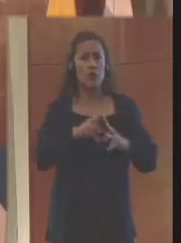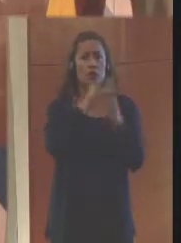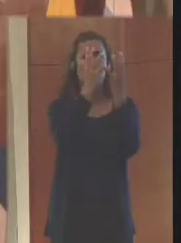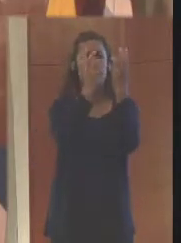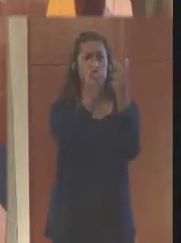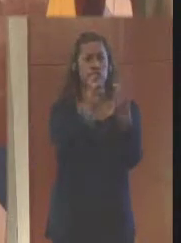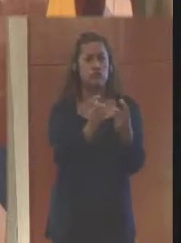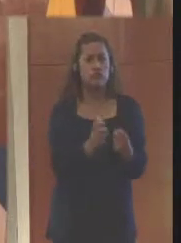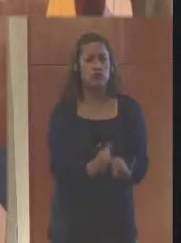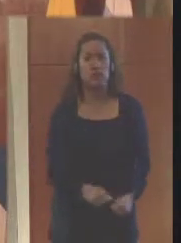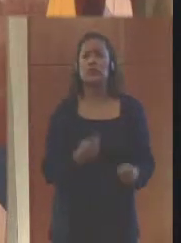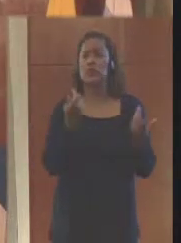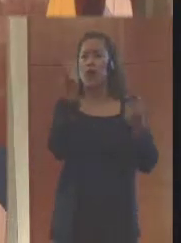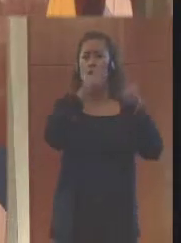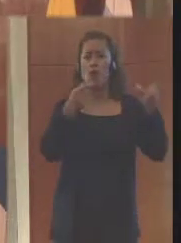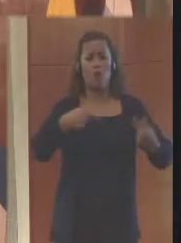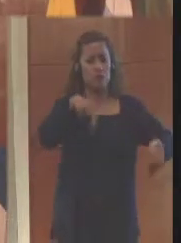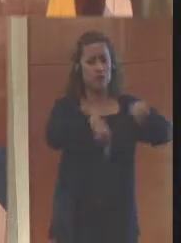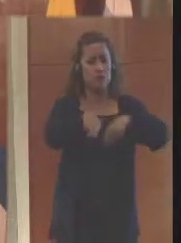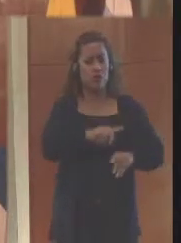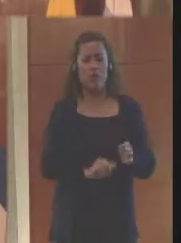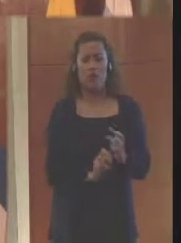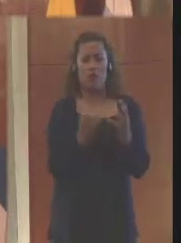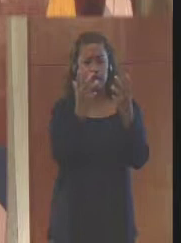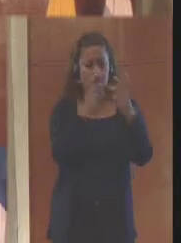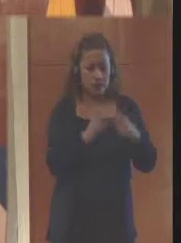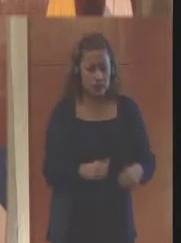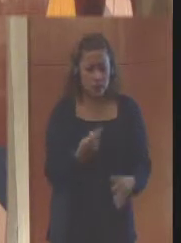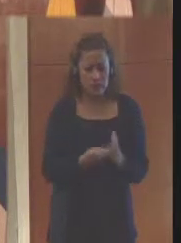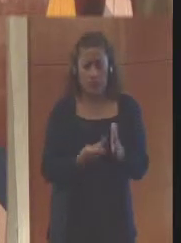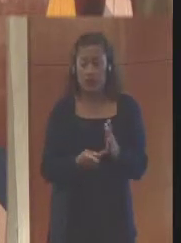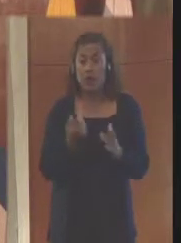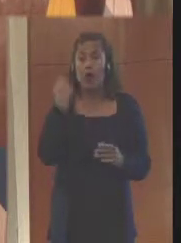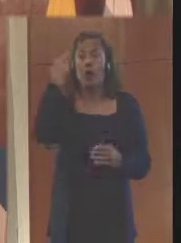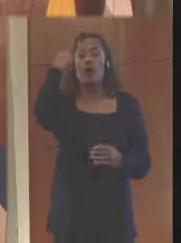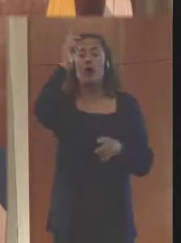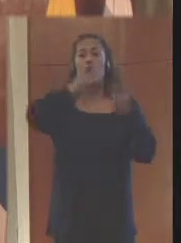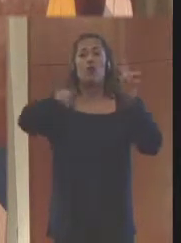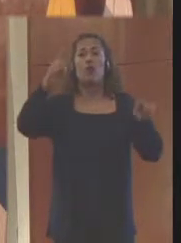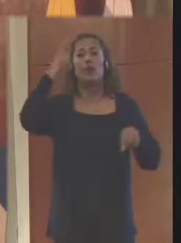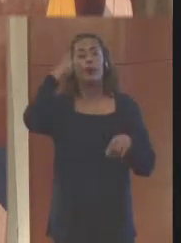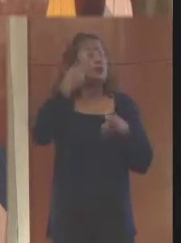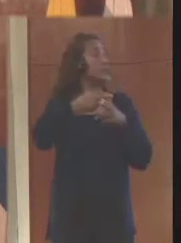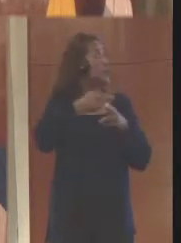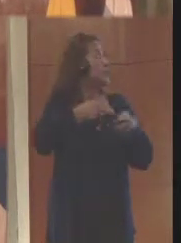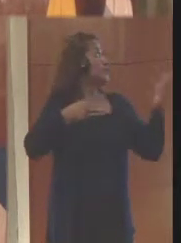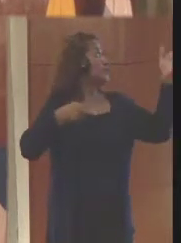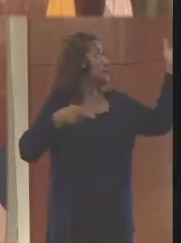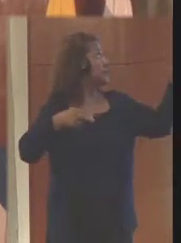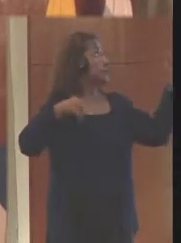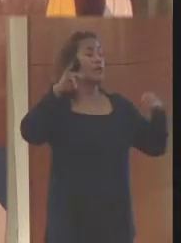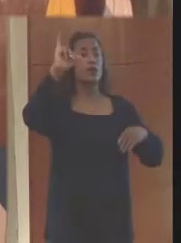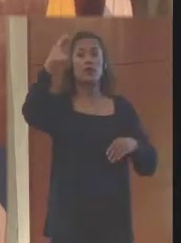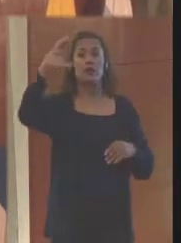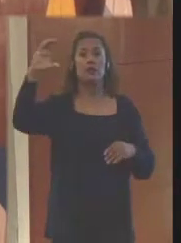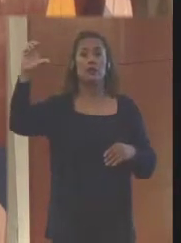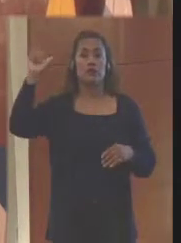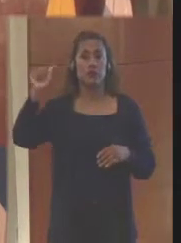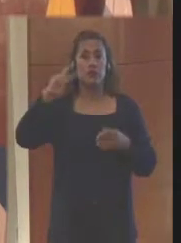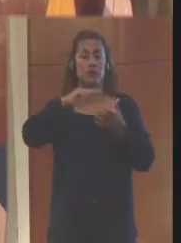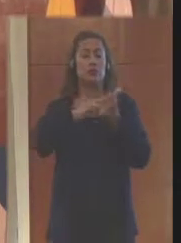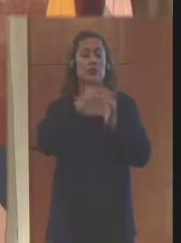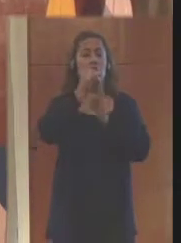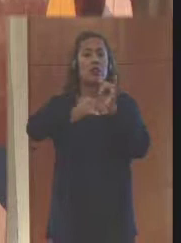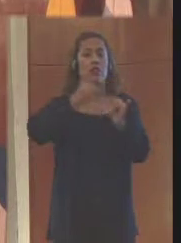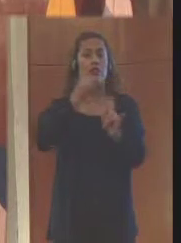forma la imagen de la industria química. A nivel internacional, hay una entidad, ICA, que es nuestro Consejo Interamericano de la Industria Química, que